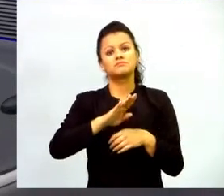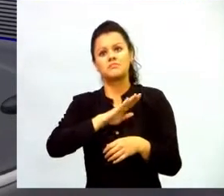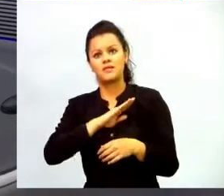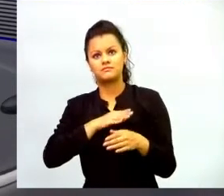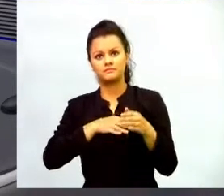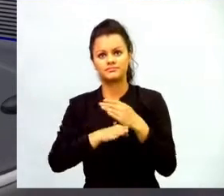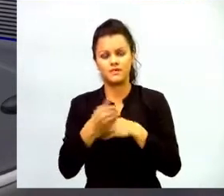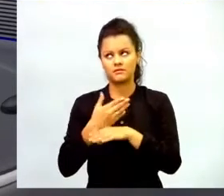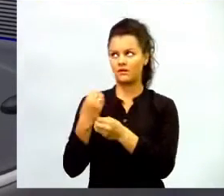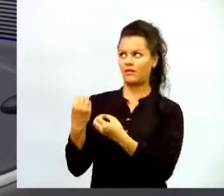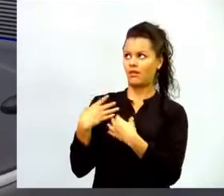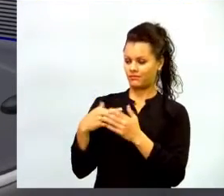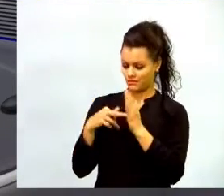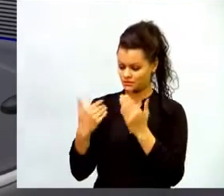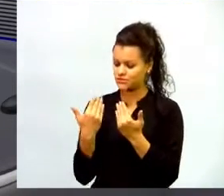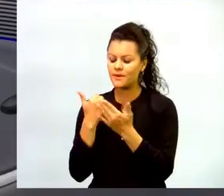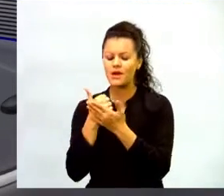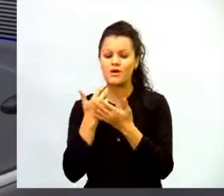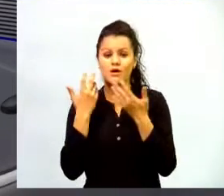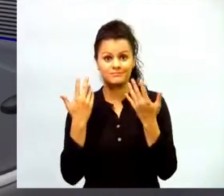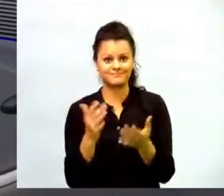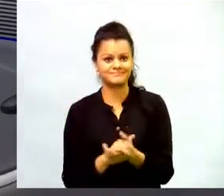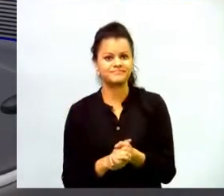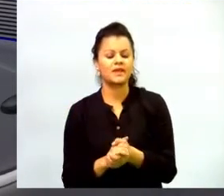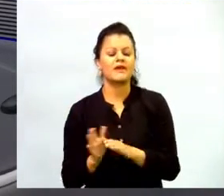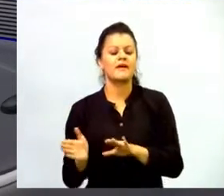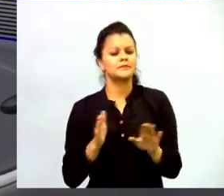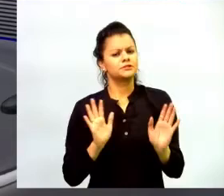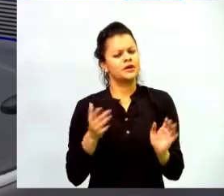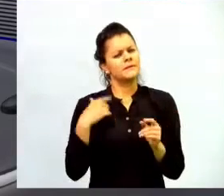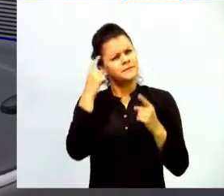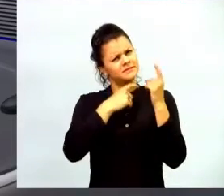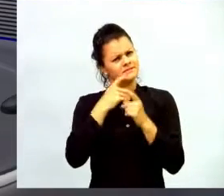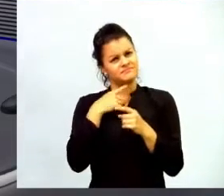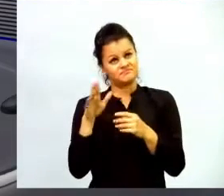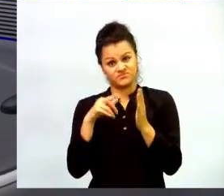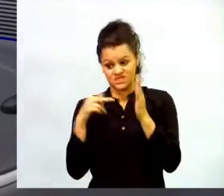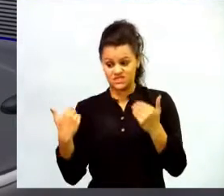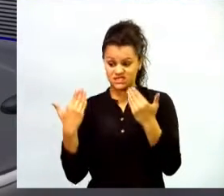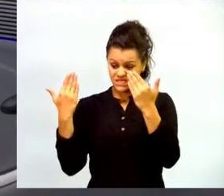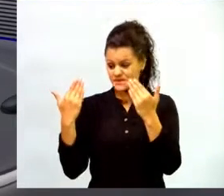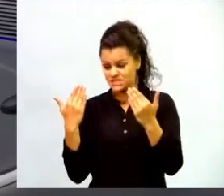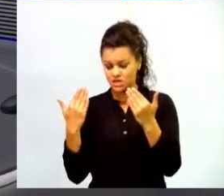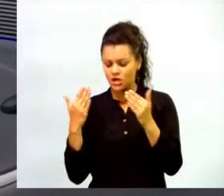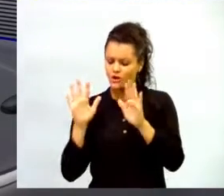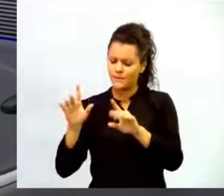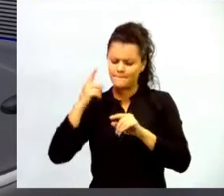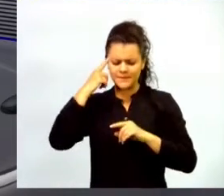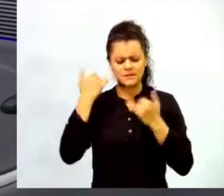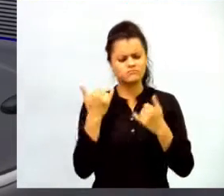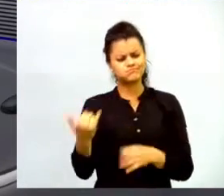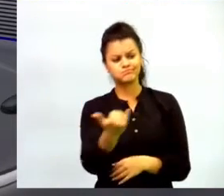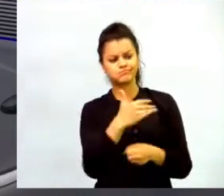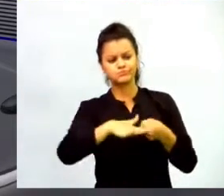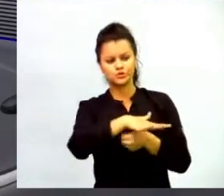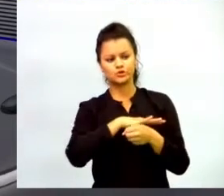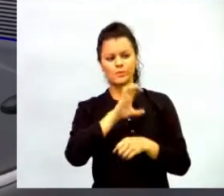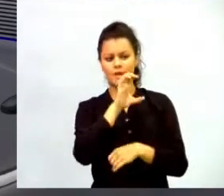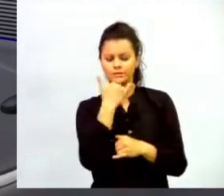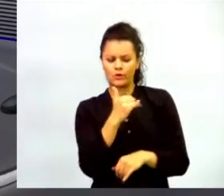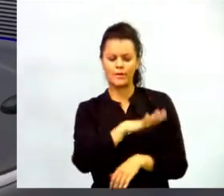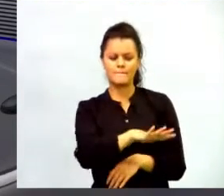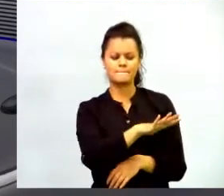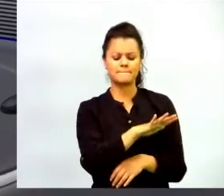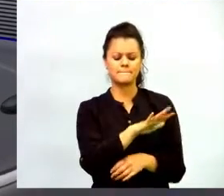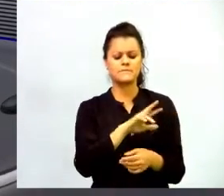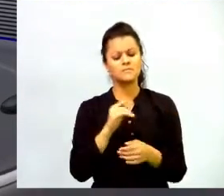si funcionan o no funcionan, sino más bien viendo esta realidad que tiene el país del uso de TIC y apropiación de TIC es ¿cómo